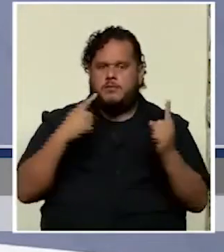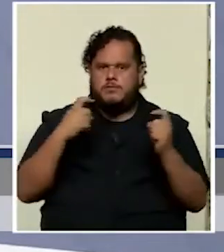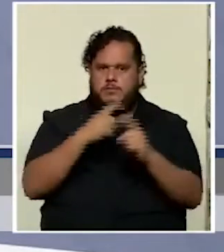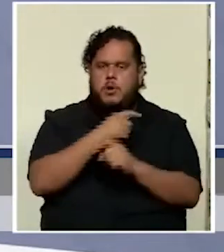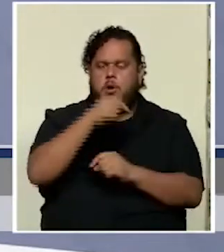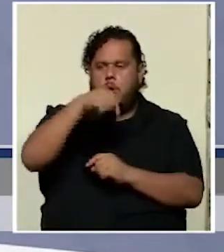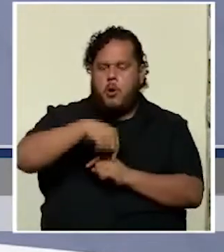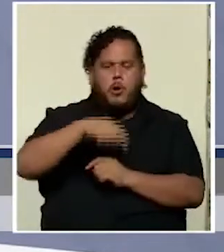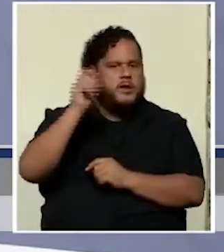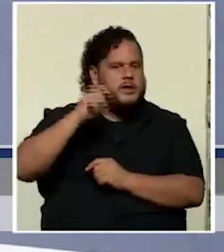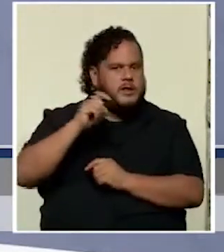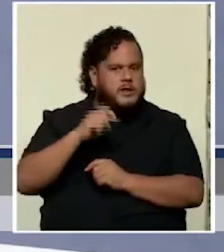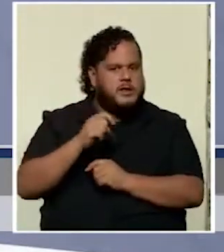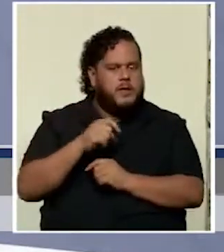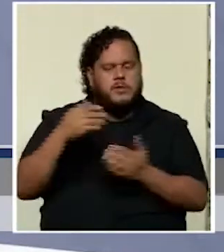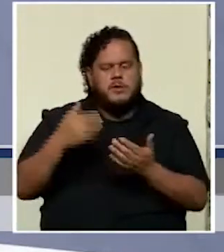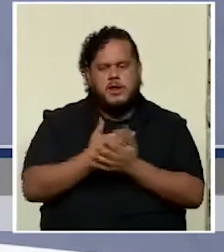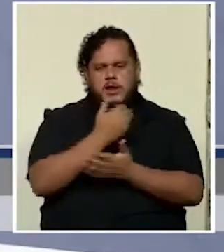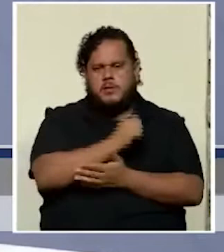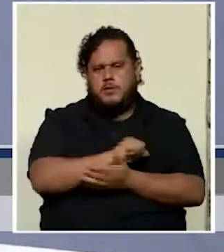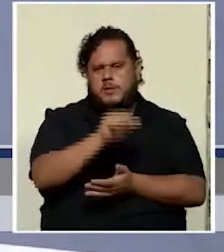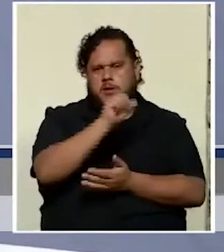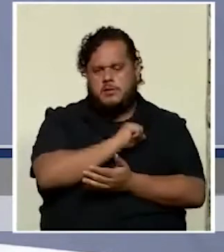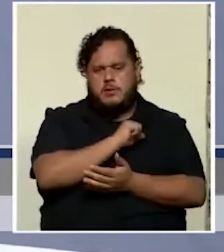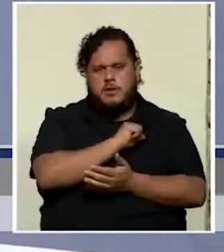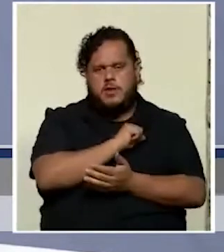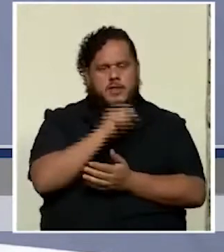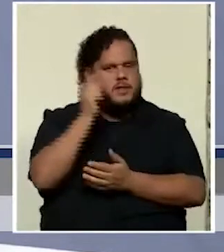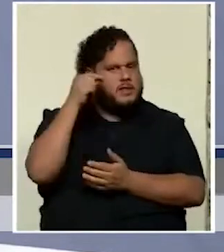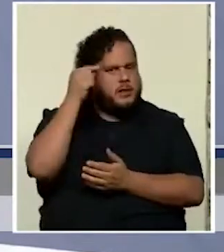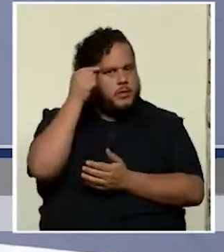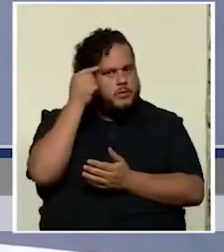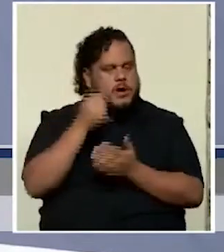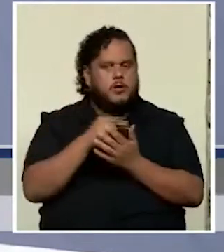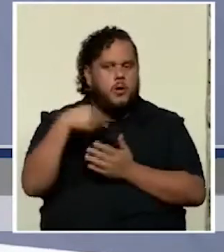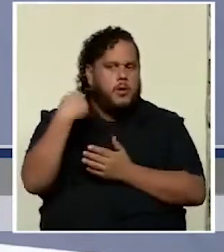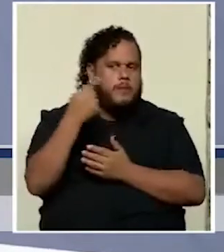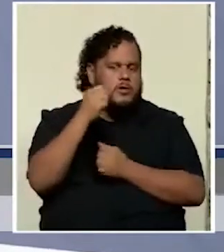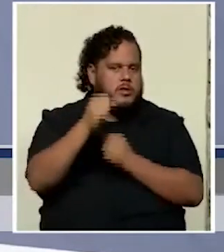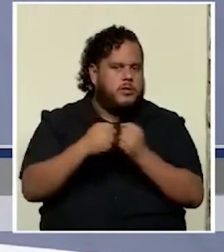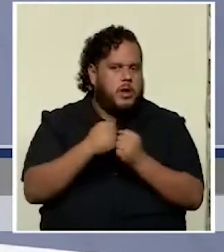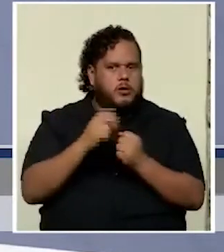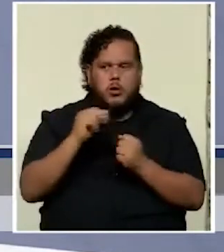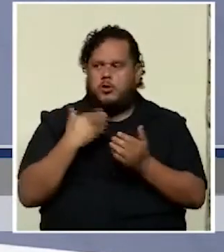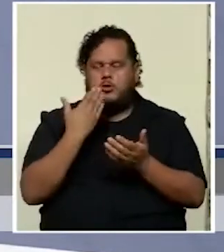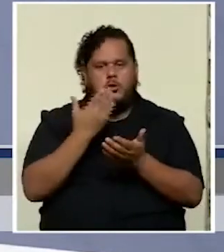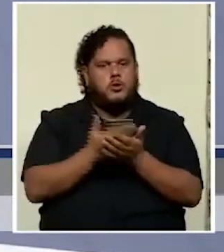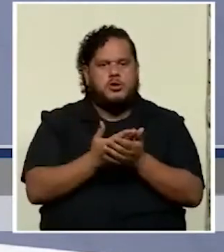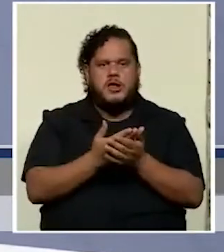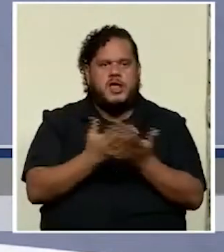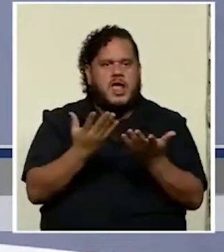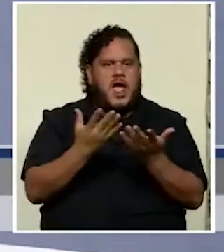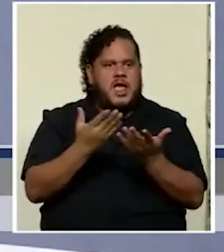necesitamos que las nuevas autoridades del gobierno el próximo año nos lleguen a improvisar